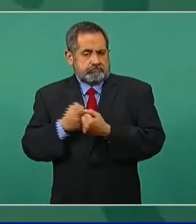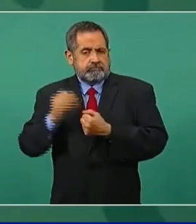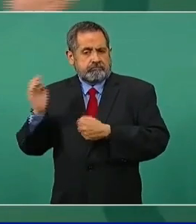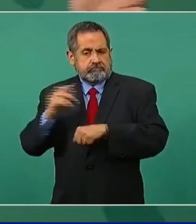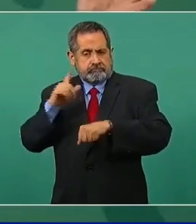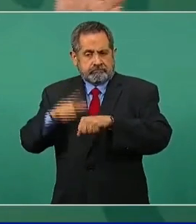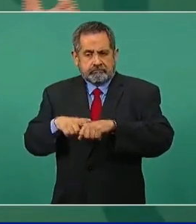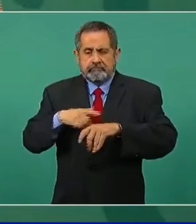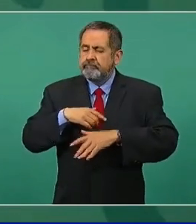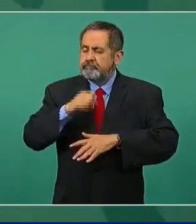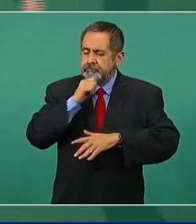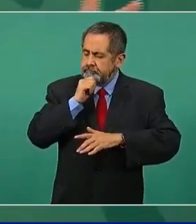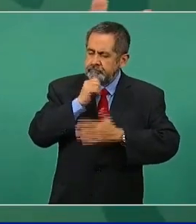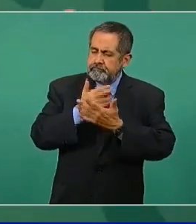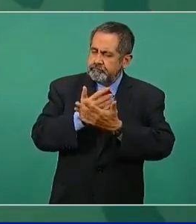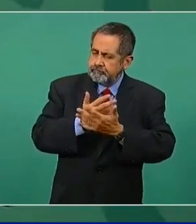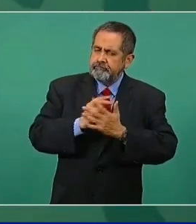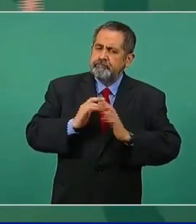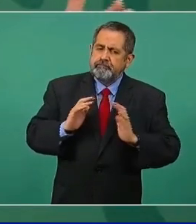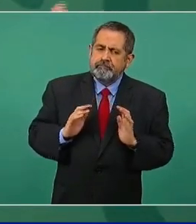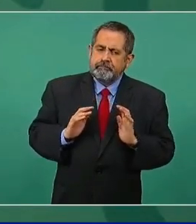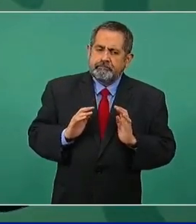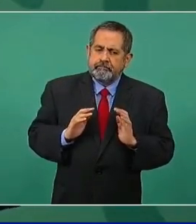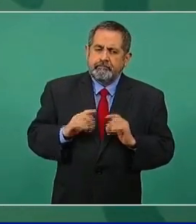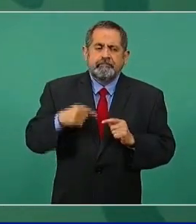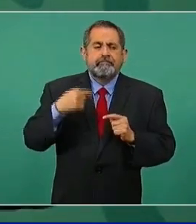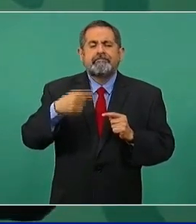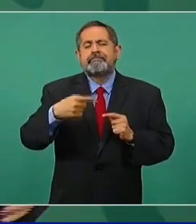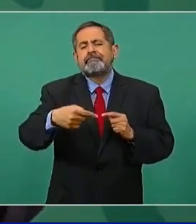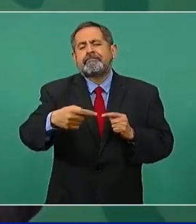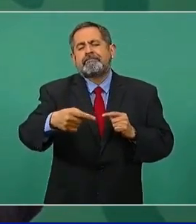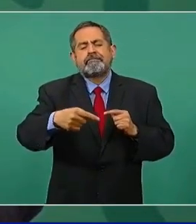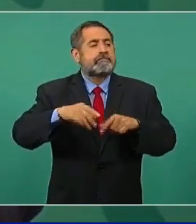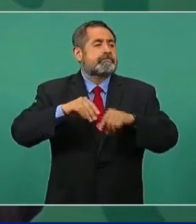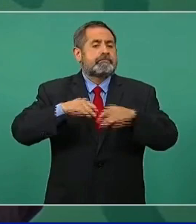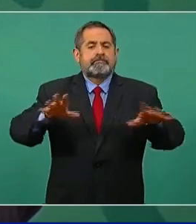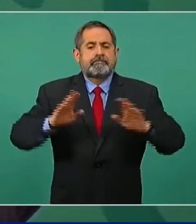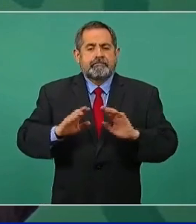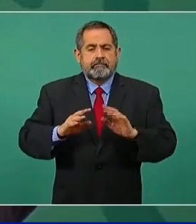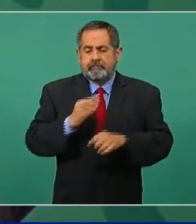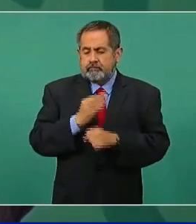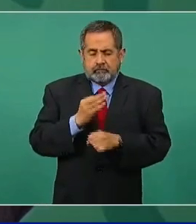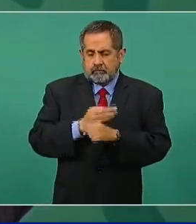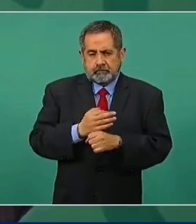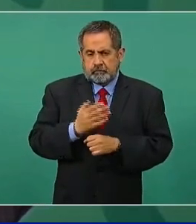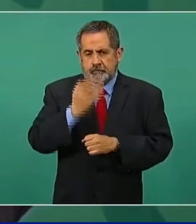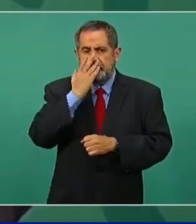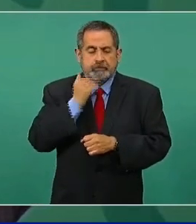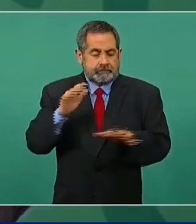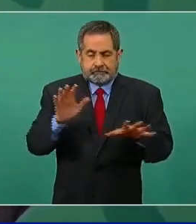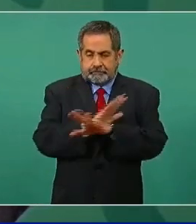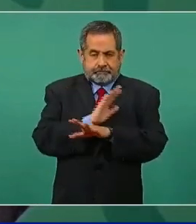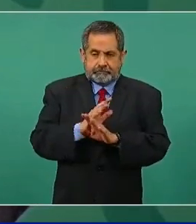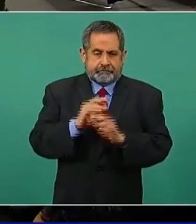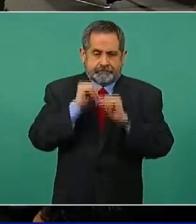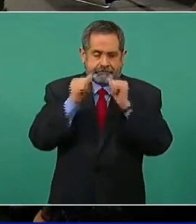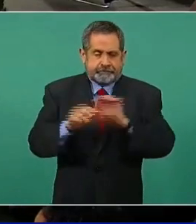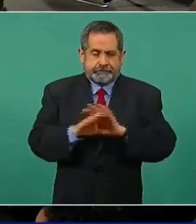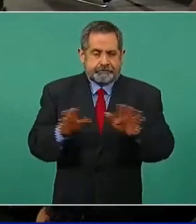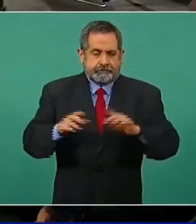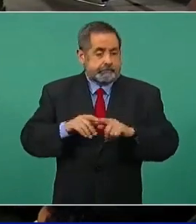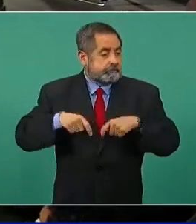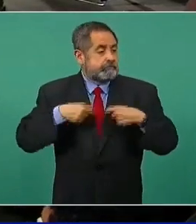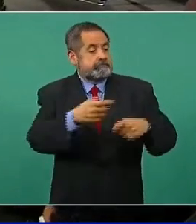en los próximos días no hay cambios. No hay